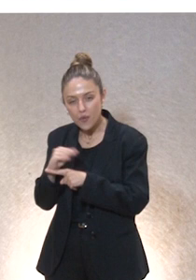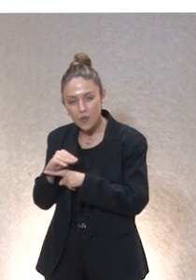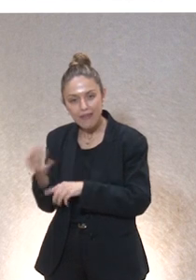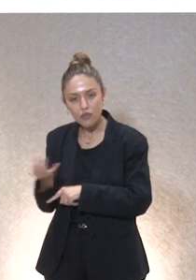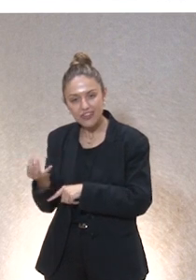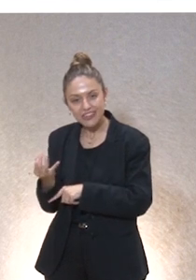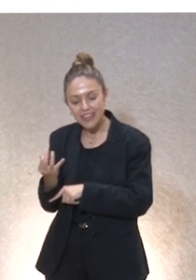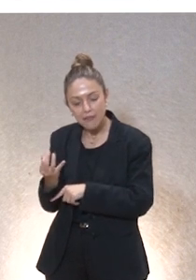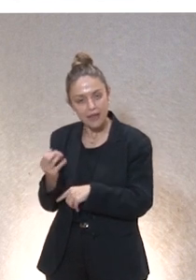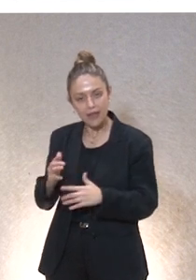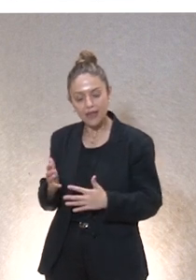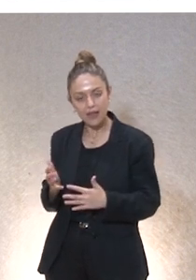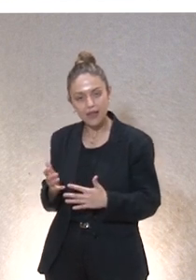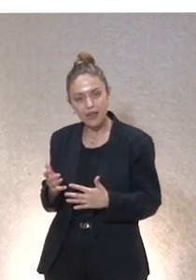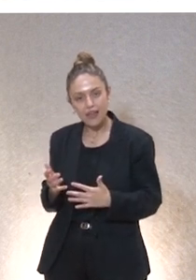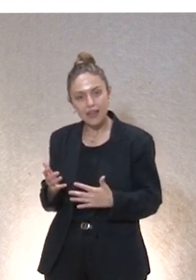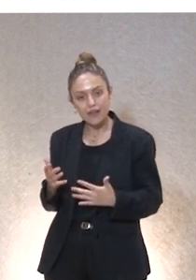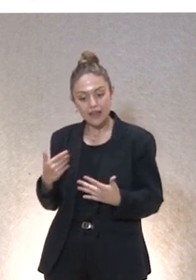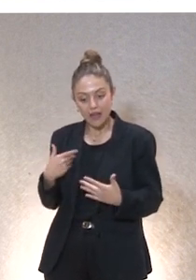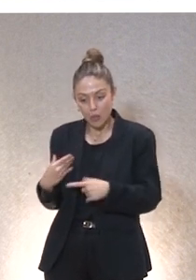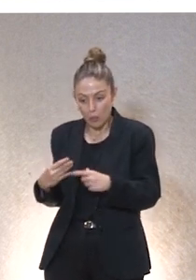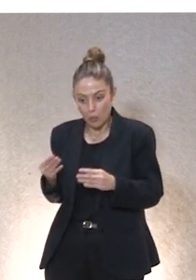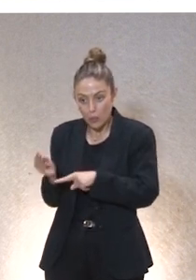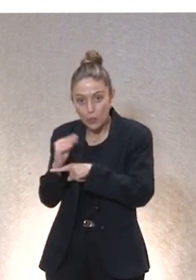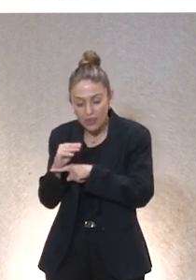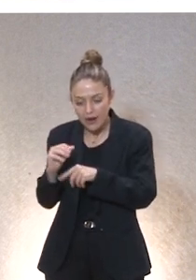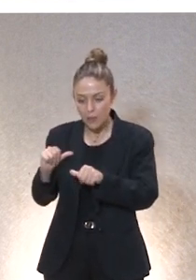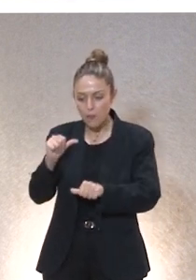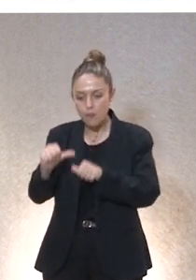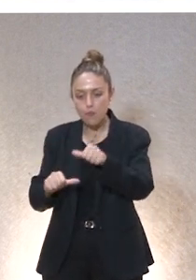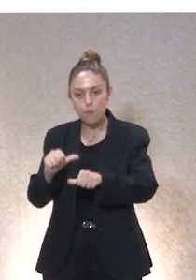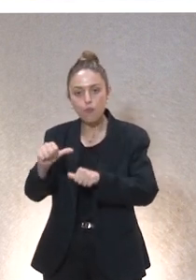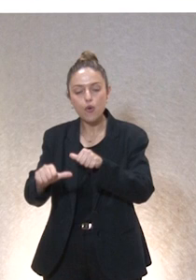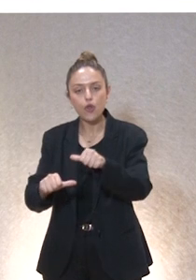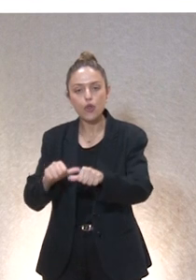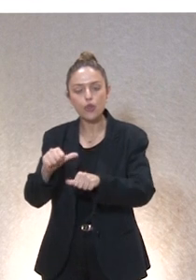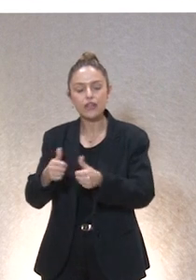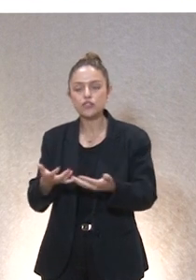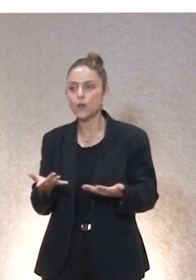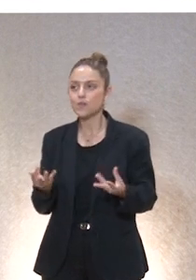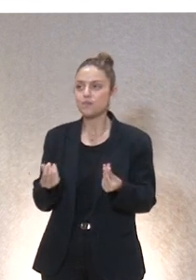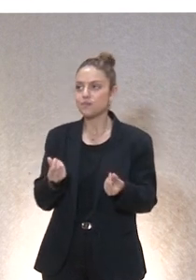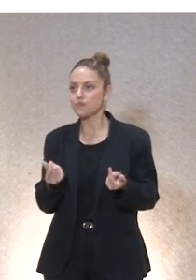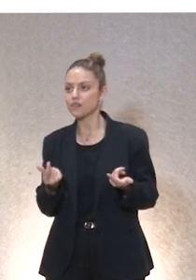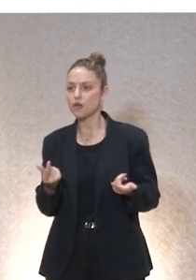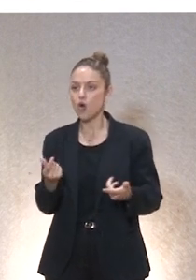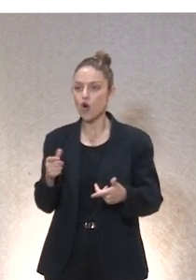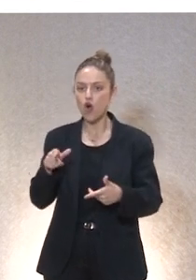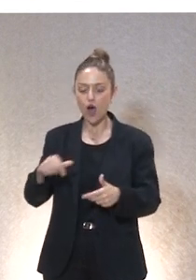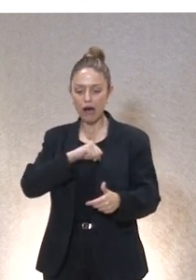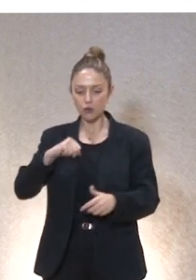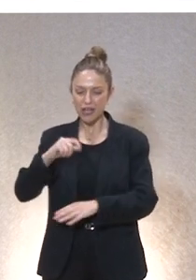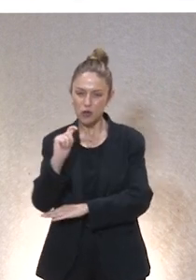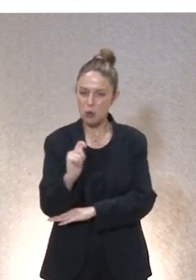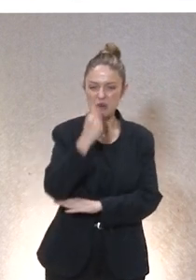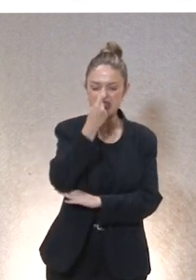entender la actividad de cuidar como un proceso de no quiero decir de conquista de la autonomía